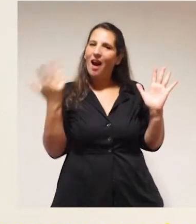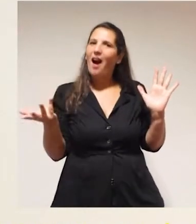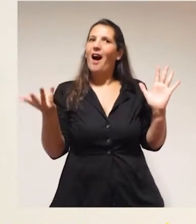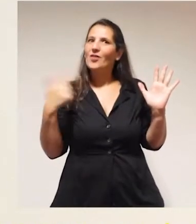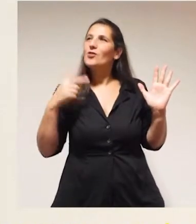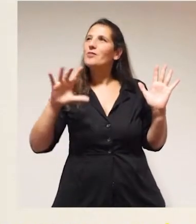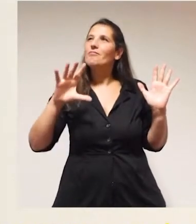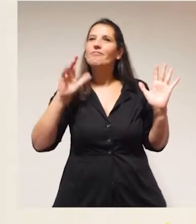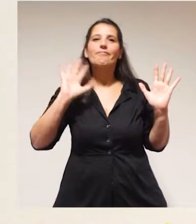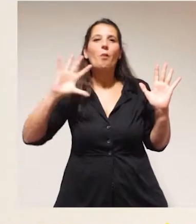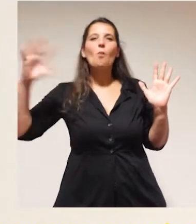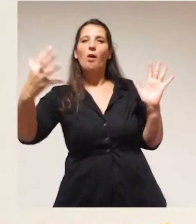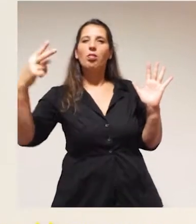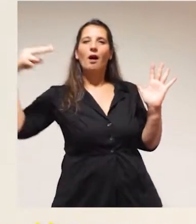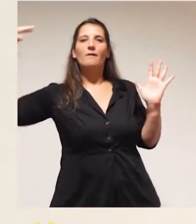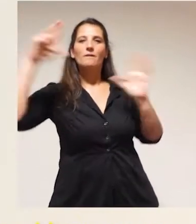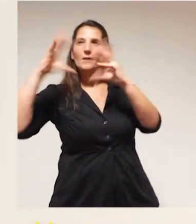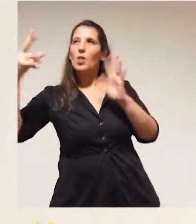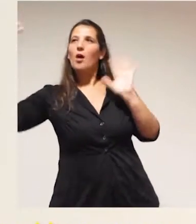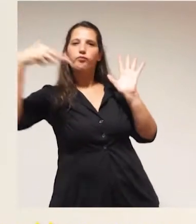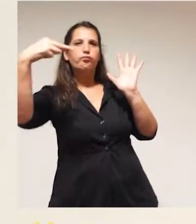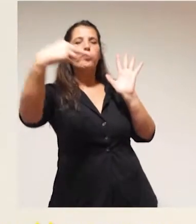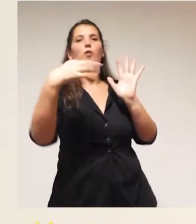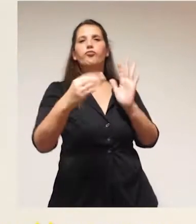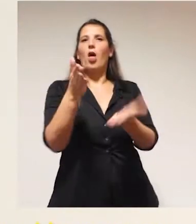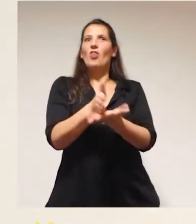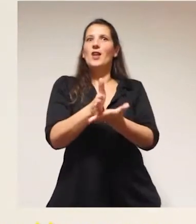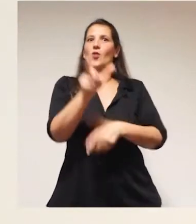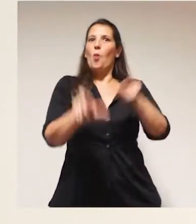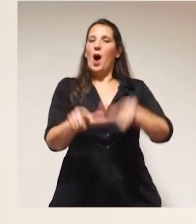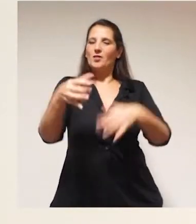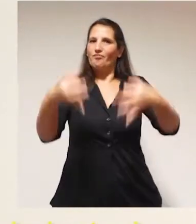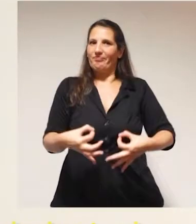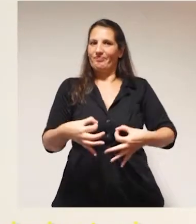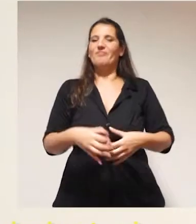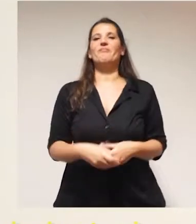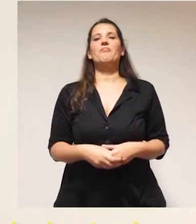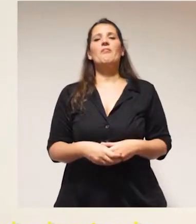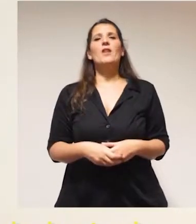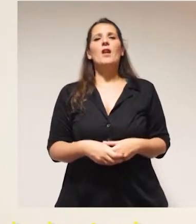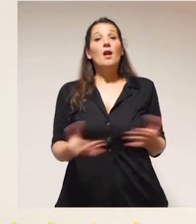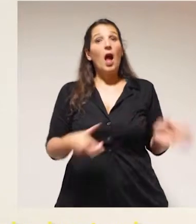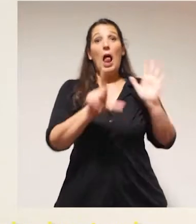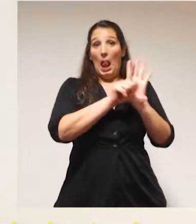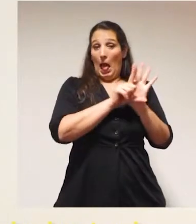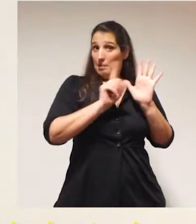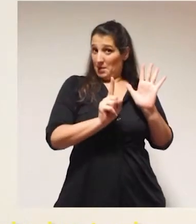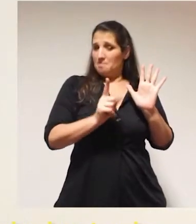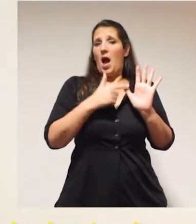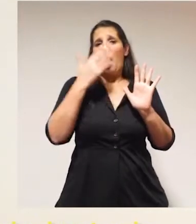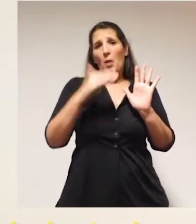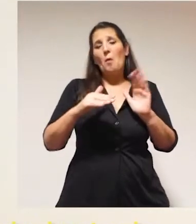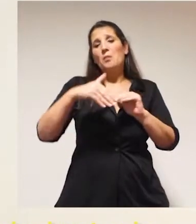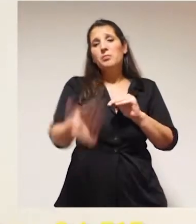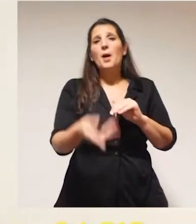por habilitar y por crear una apertura global en cuanto a materia de derechos humanos. A consecuencia de la ley de